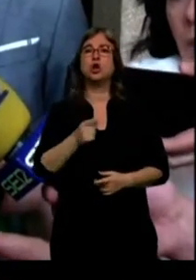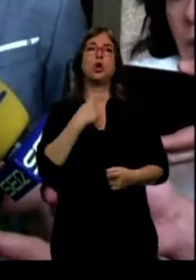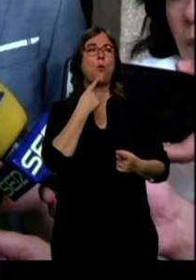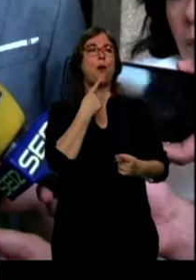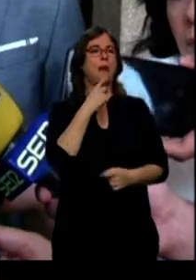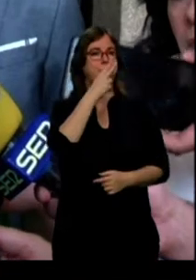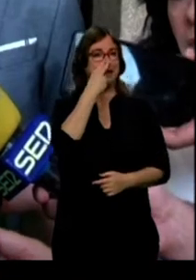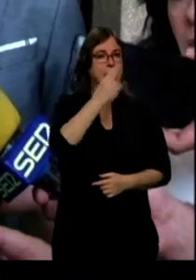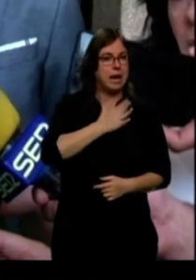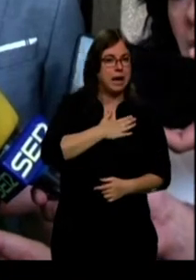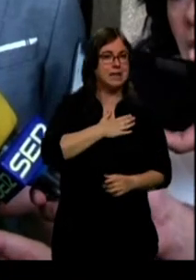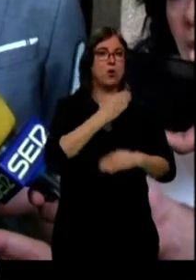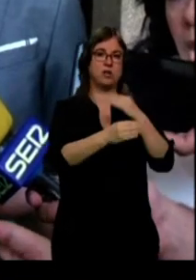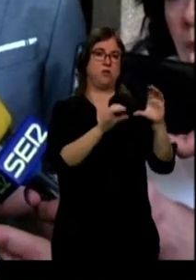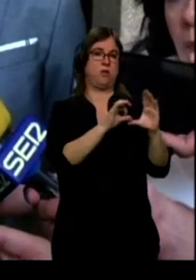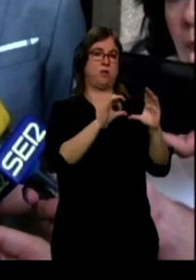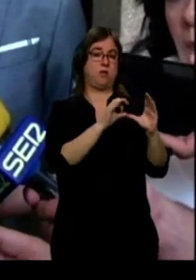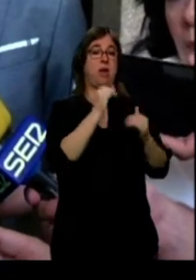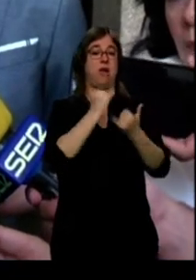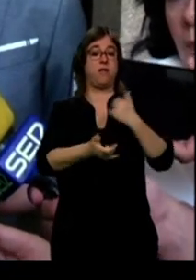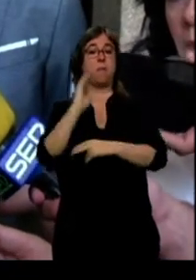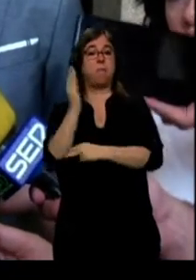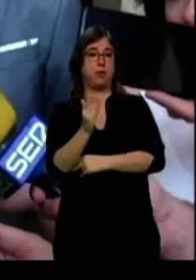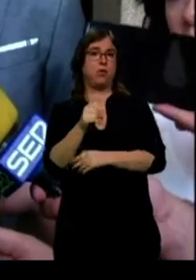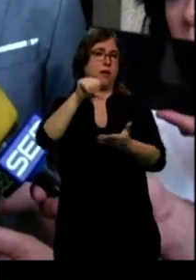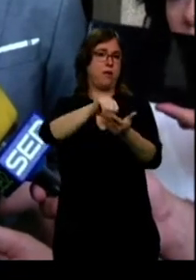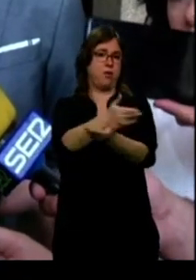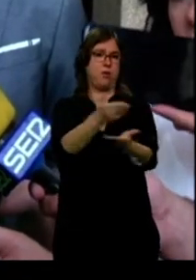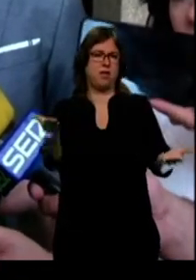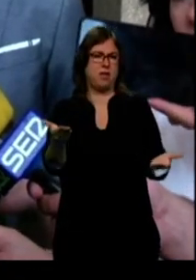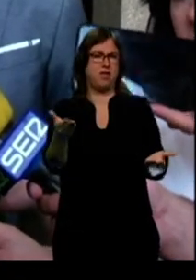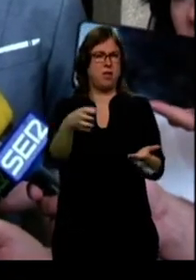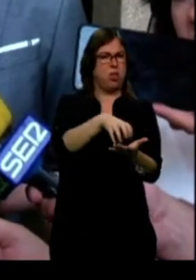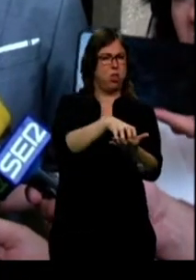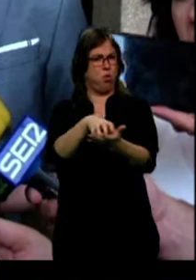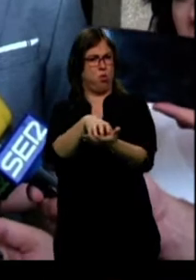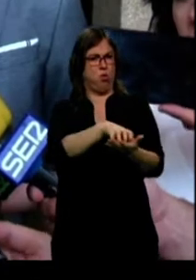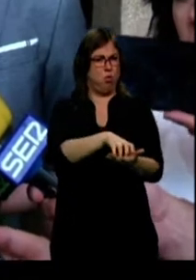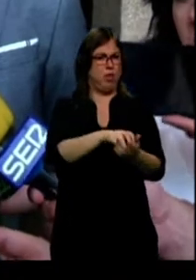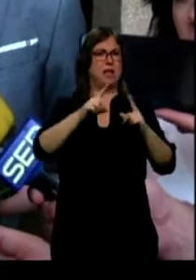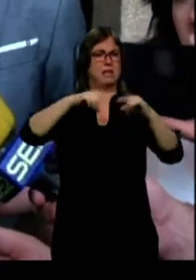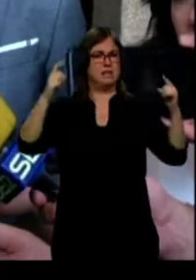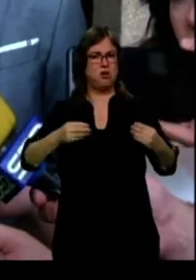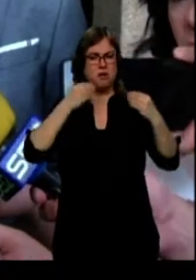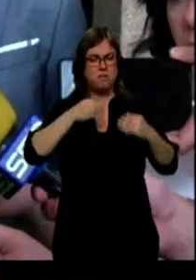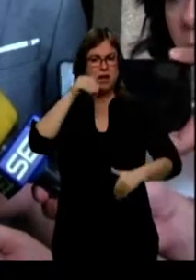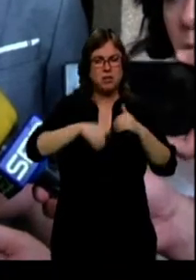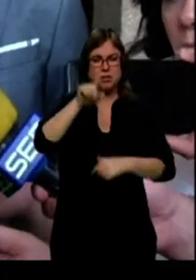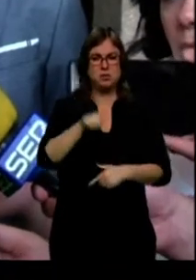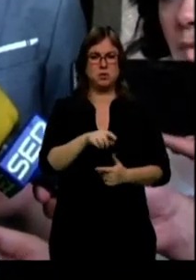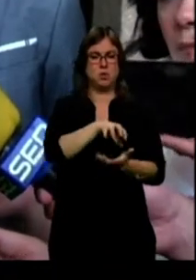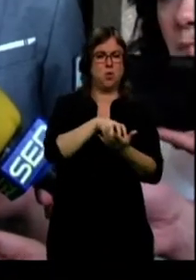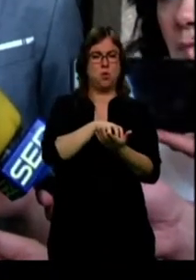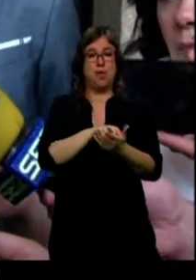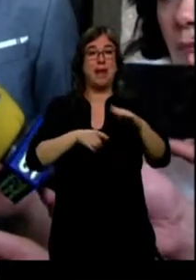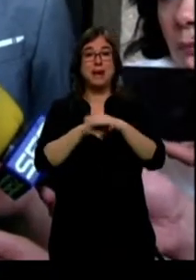Ciudadanos ha hecho y ha perjudicado a la ciudad. Ha sembrado la duda sobre el resultado electoral en Segovia, ha paralizado la gestión de la ciudad y nos